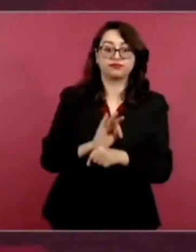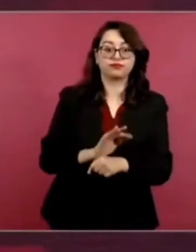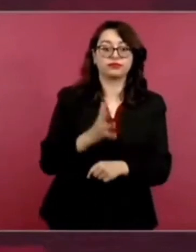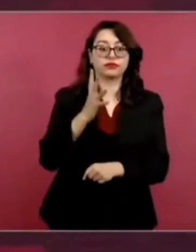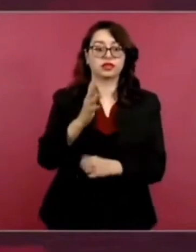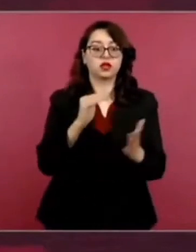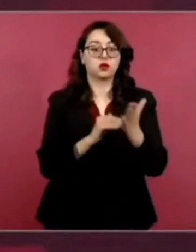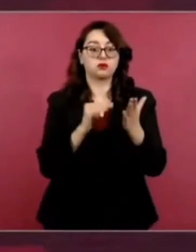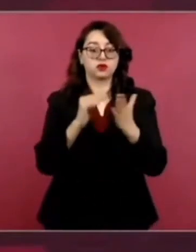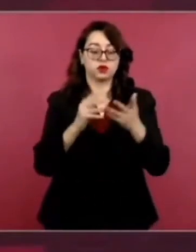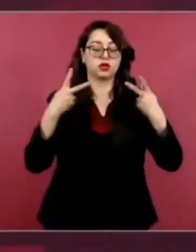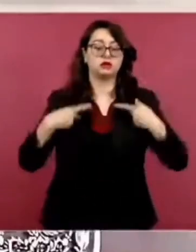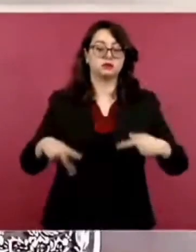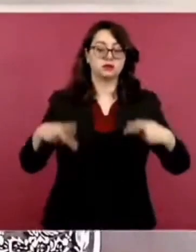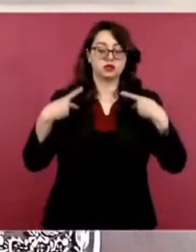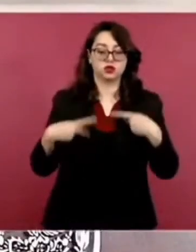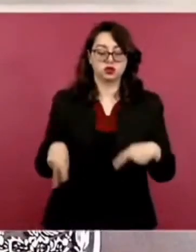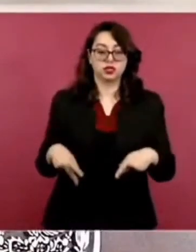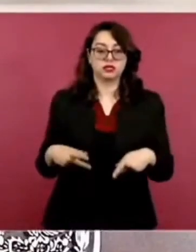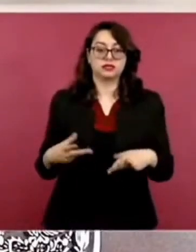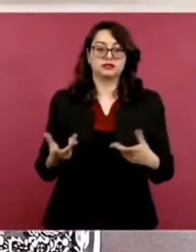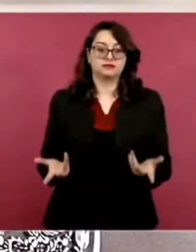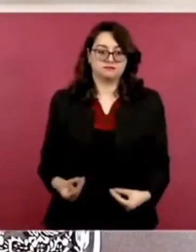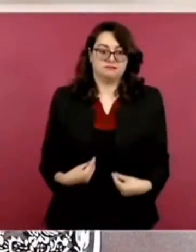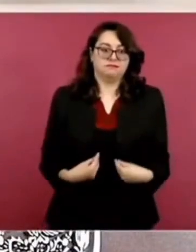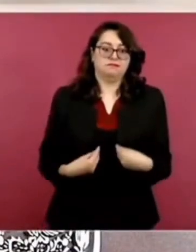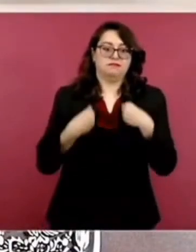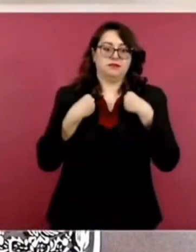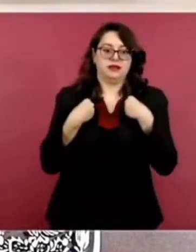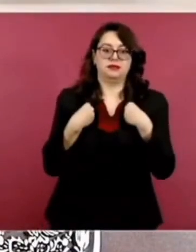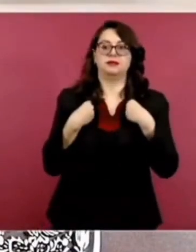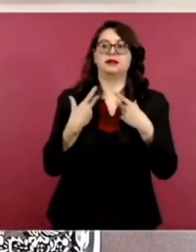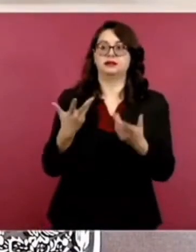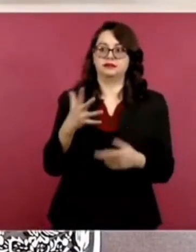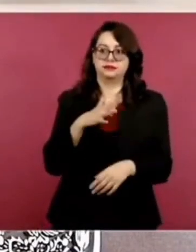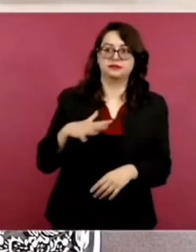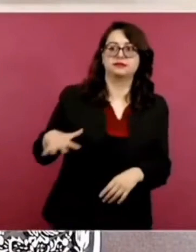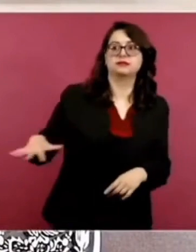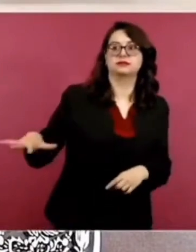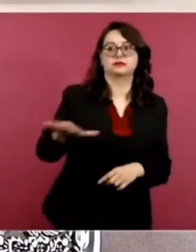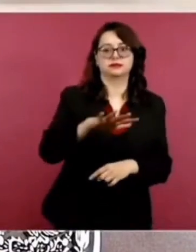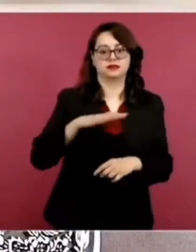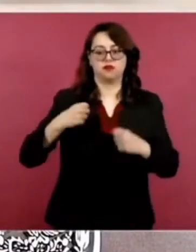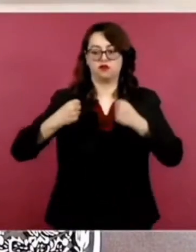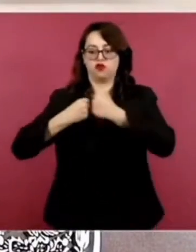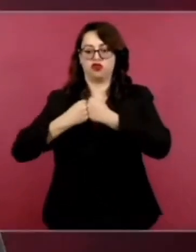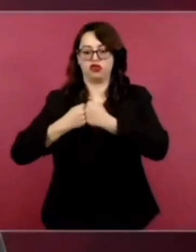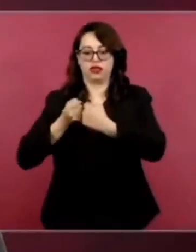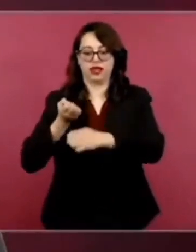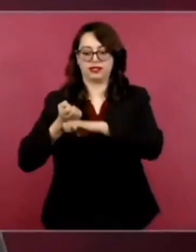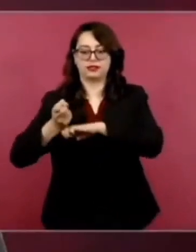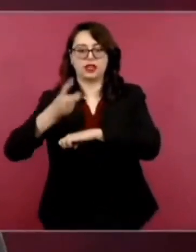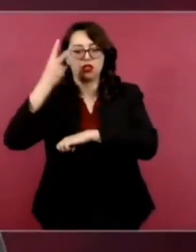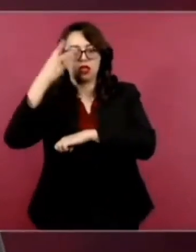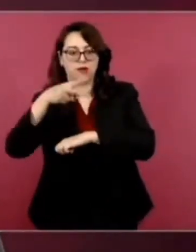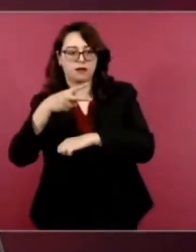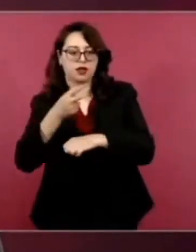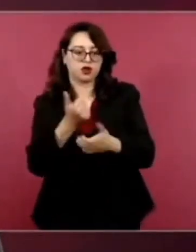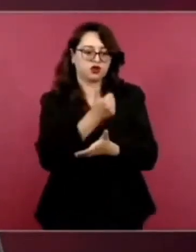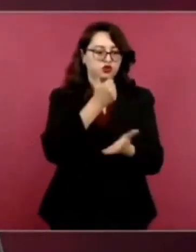personas que viven en esta zona del Valle de México y en los municipios